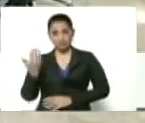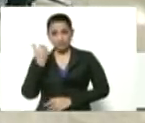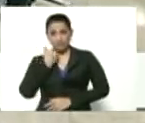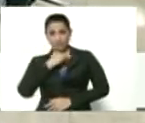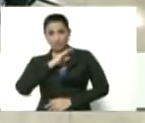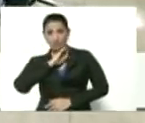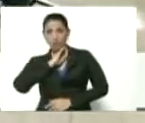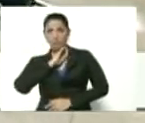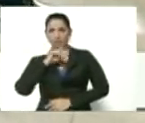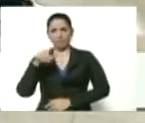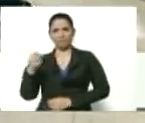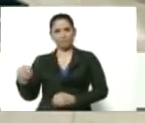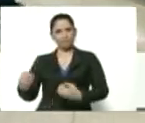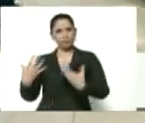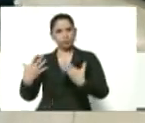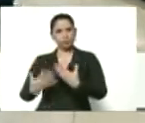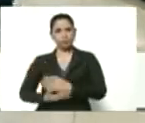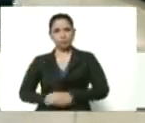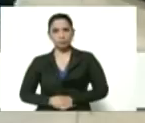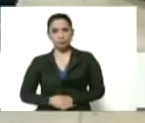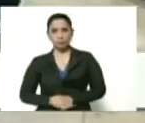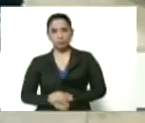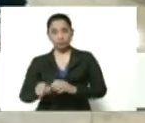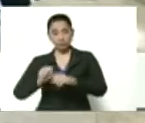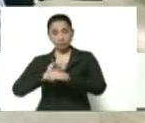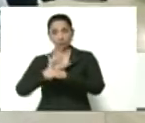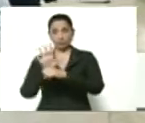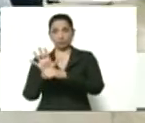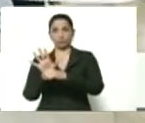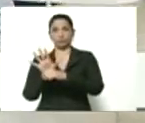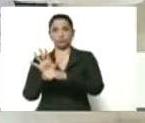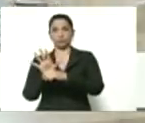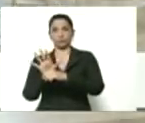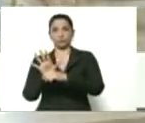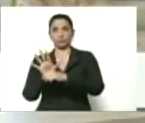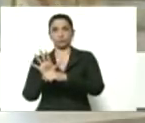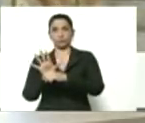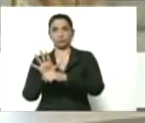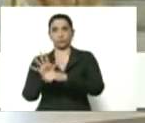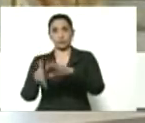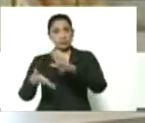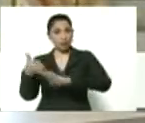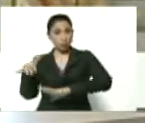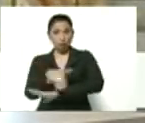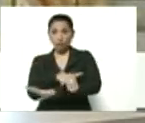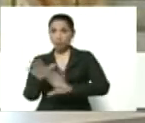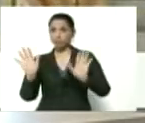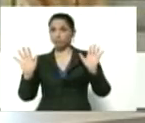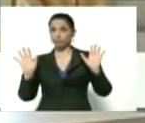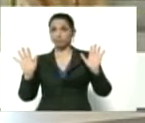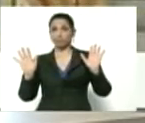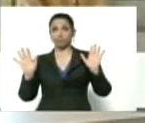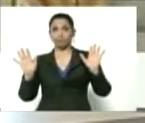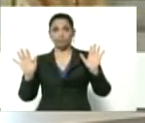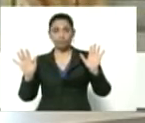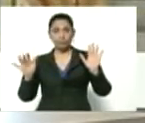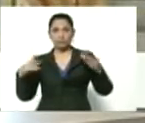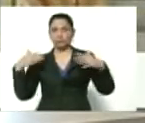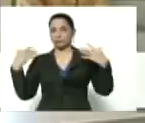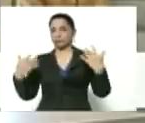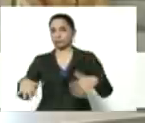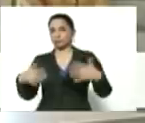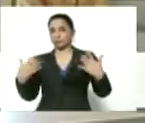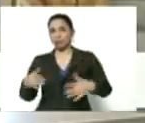de este virus. El coronavirus. Sale a la calle. Se le olvida que hay una